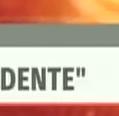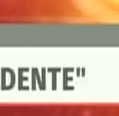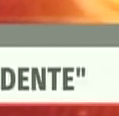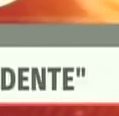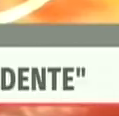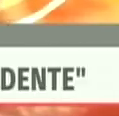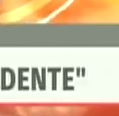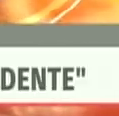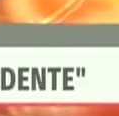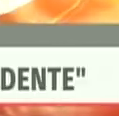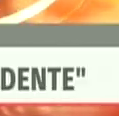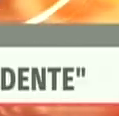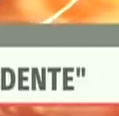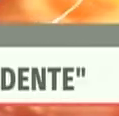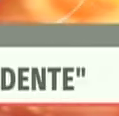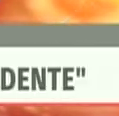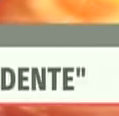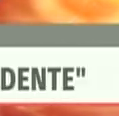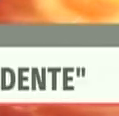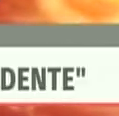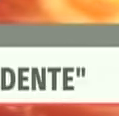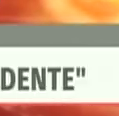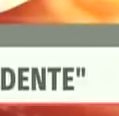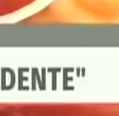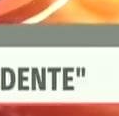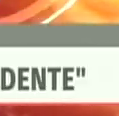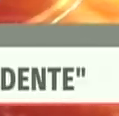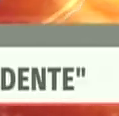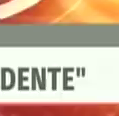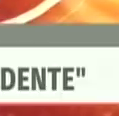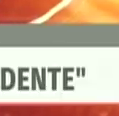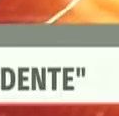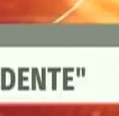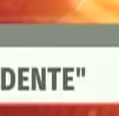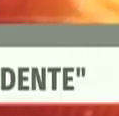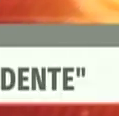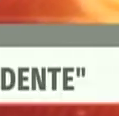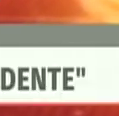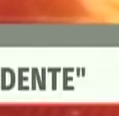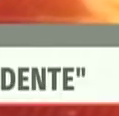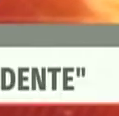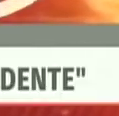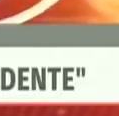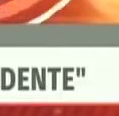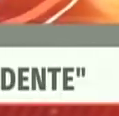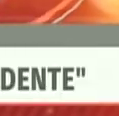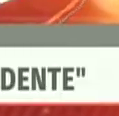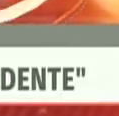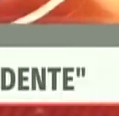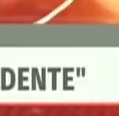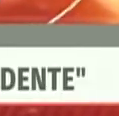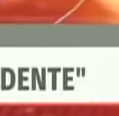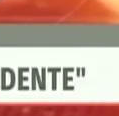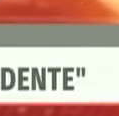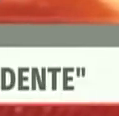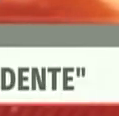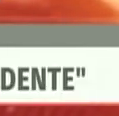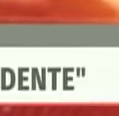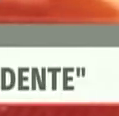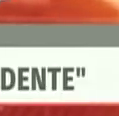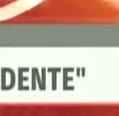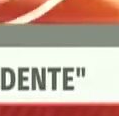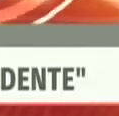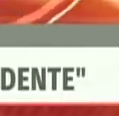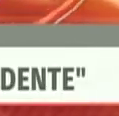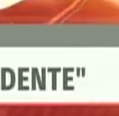Aló, aló. Le escuchamos, le escuchamos. Bueno, no, no, eso. Absolutamente. reiterarle al pueblo. Tranquilidad